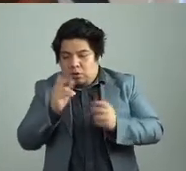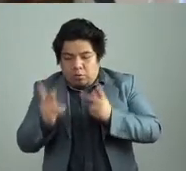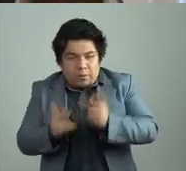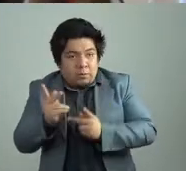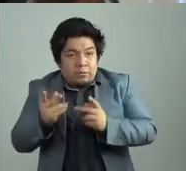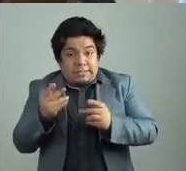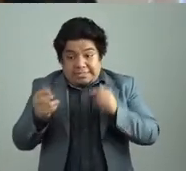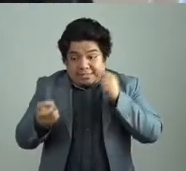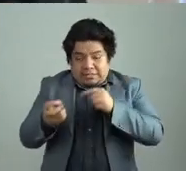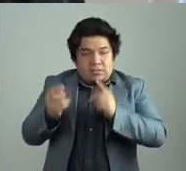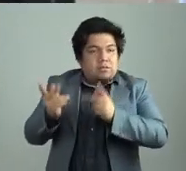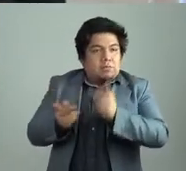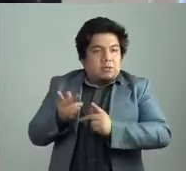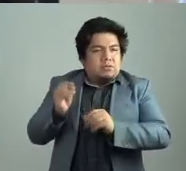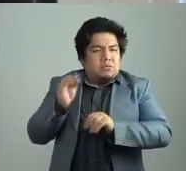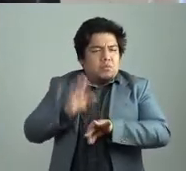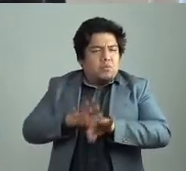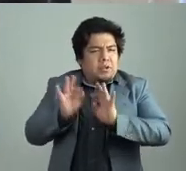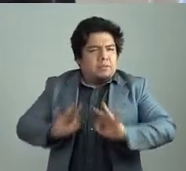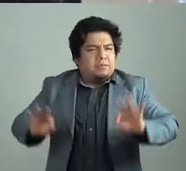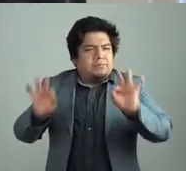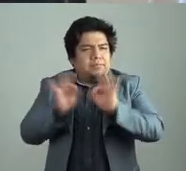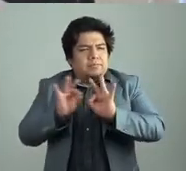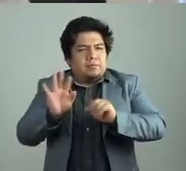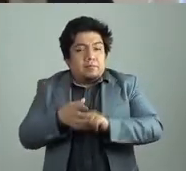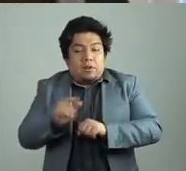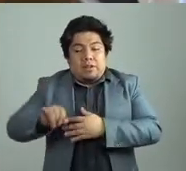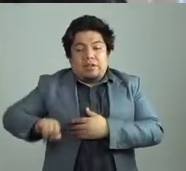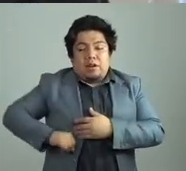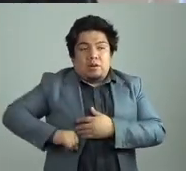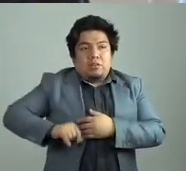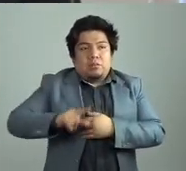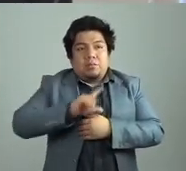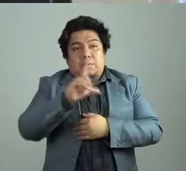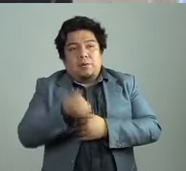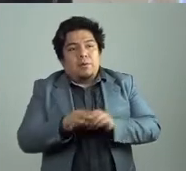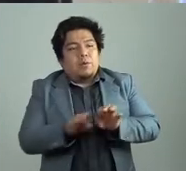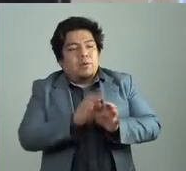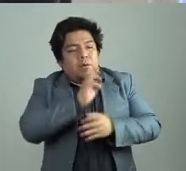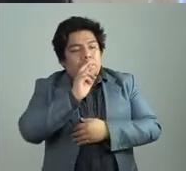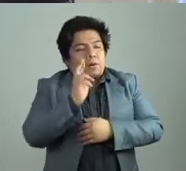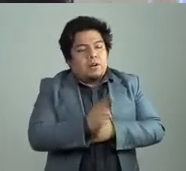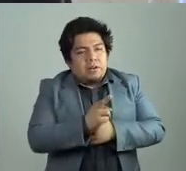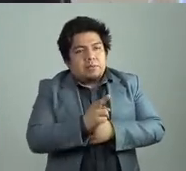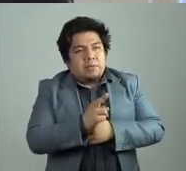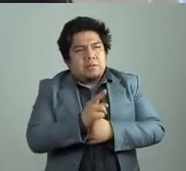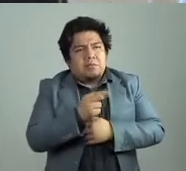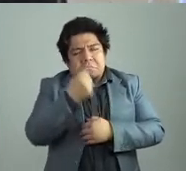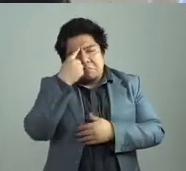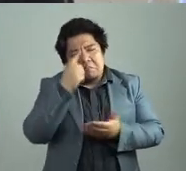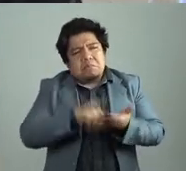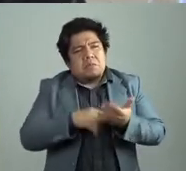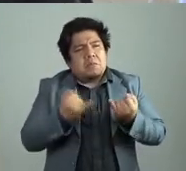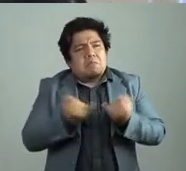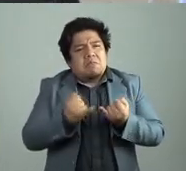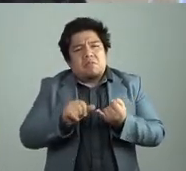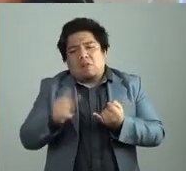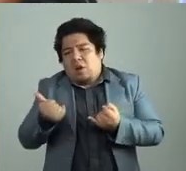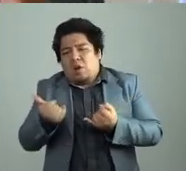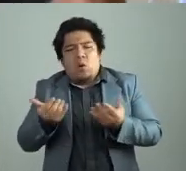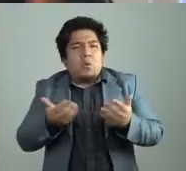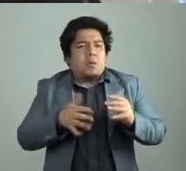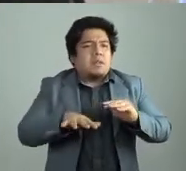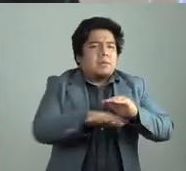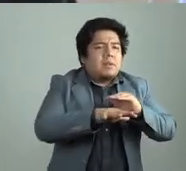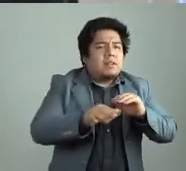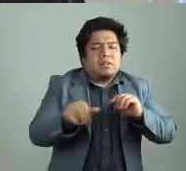tiene éxito porque tiene una respuesta, ¿no? Pero eso se aplica, pues no sé, a otras áreas del pensamiento humano, ¿no? El conocimiento humano,